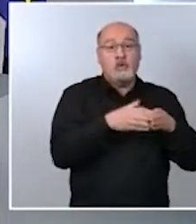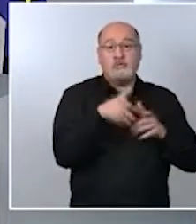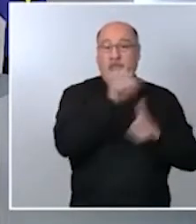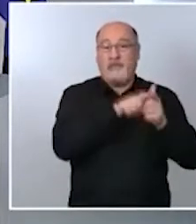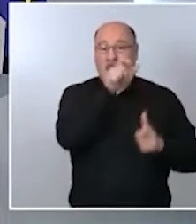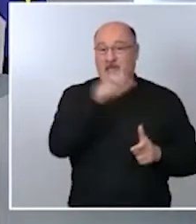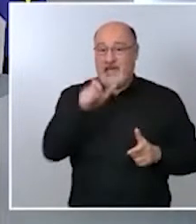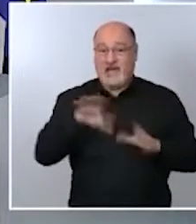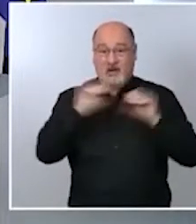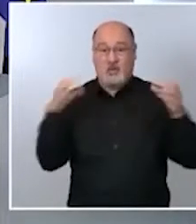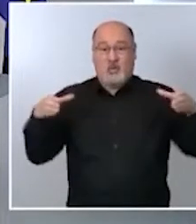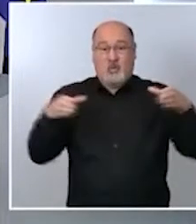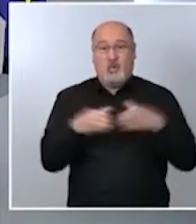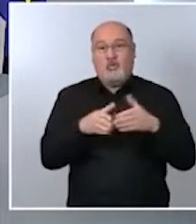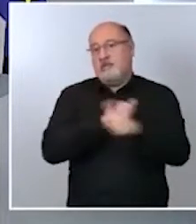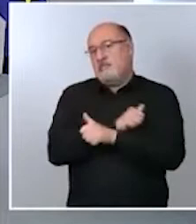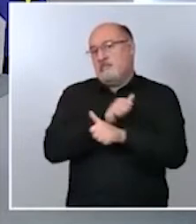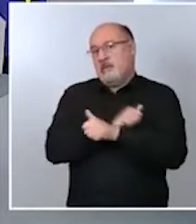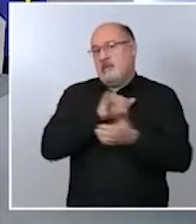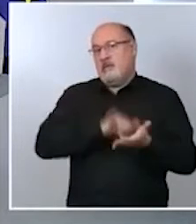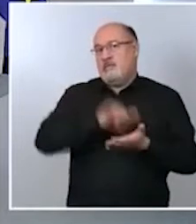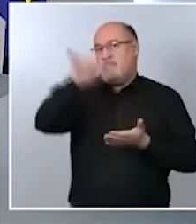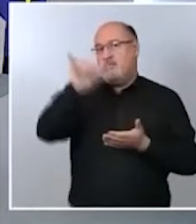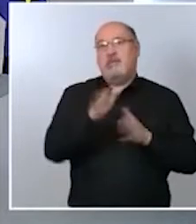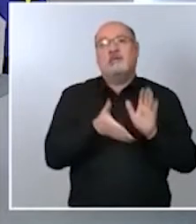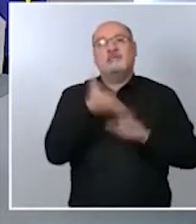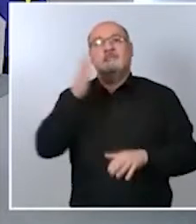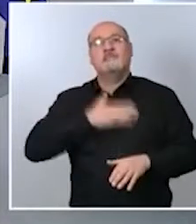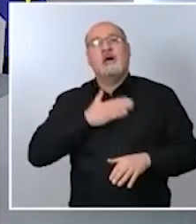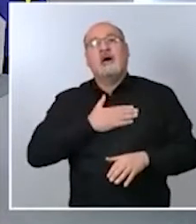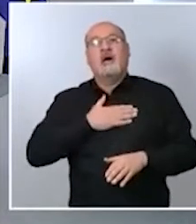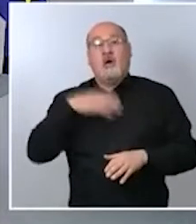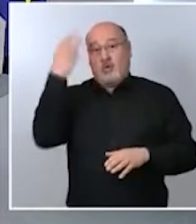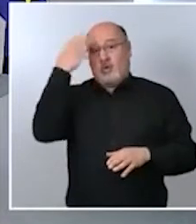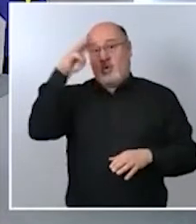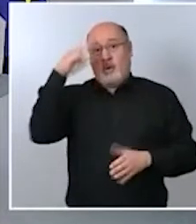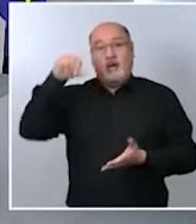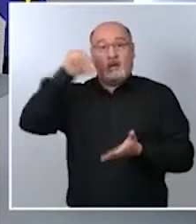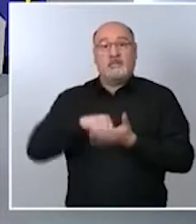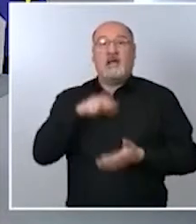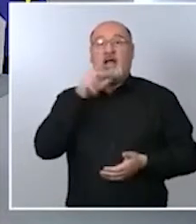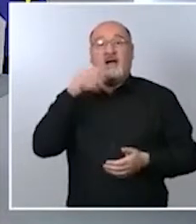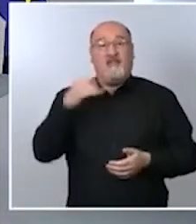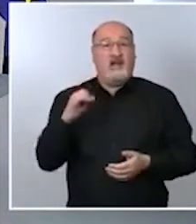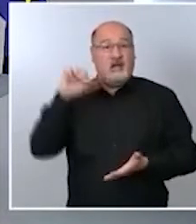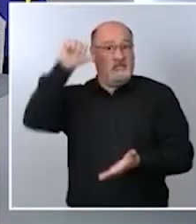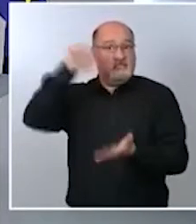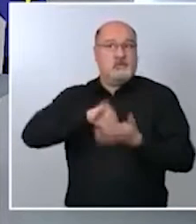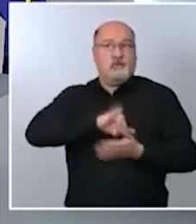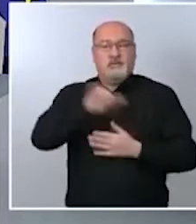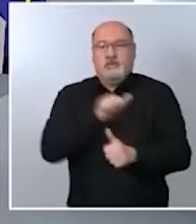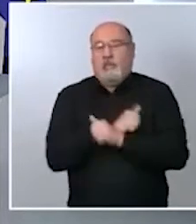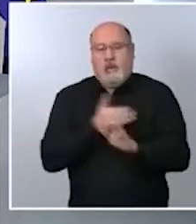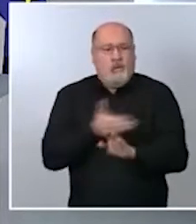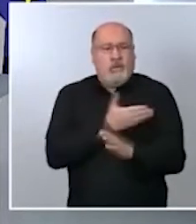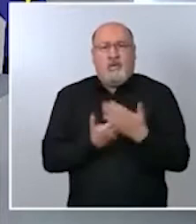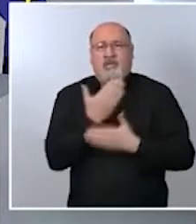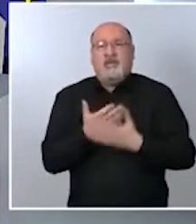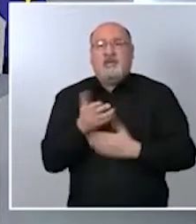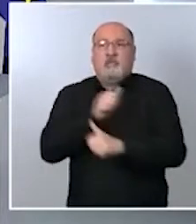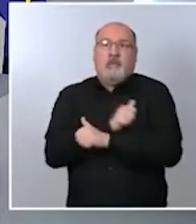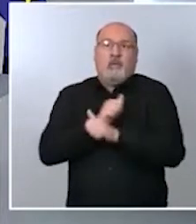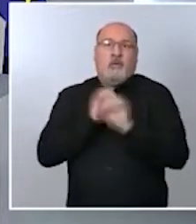que están pendientes de viajar a La Habana que denunciaban su situación que llevan varios días sin ningún tipo de respuesta y luego por último